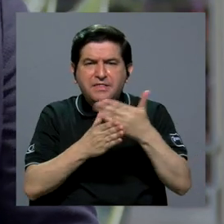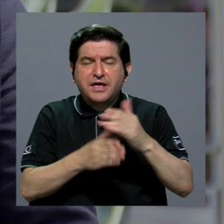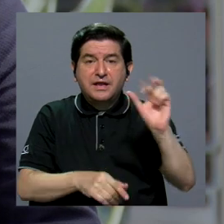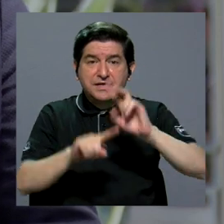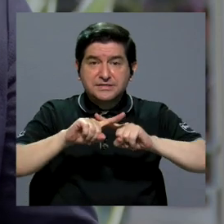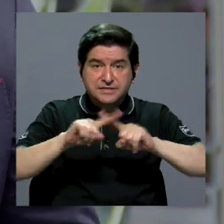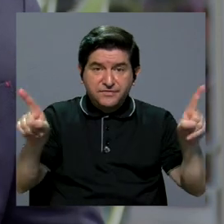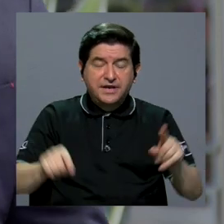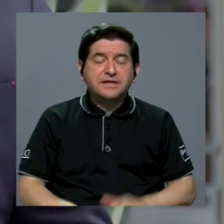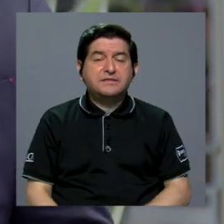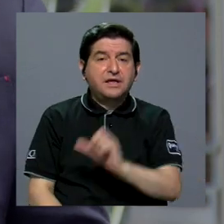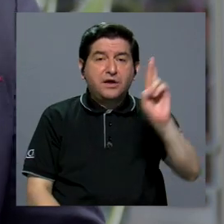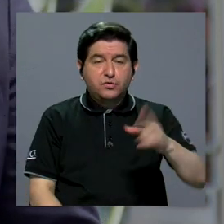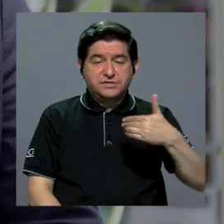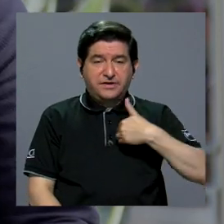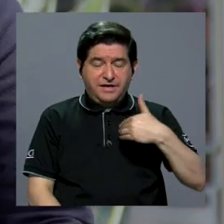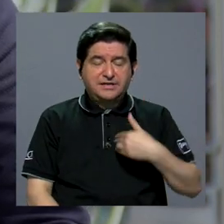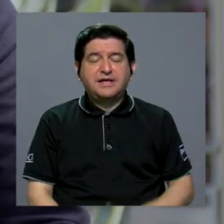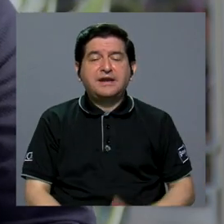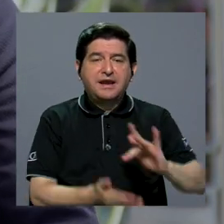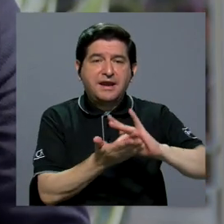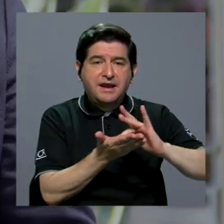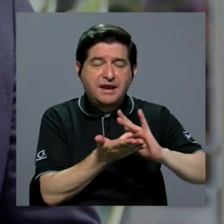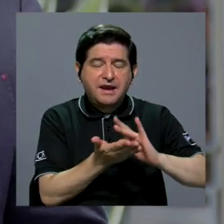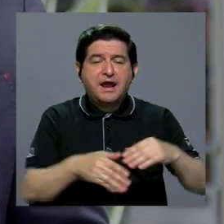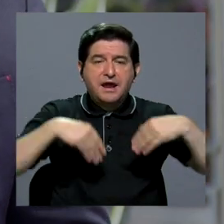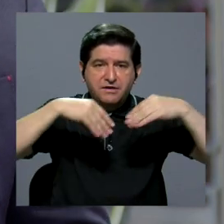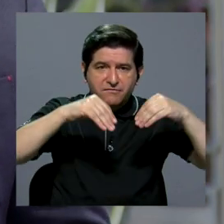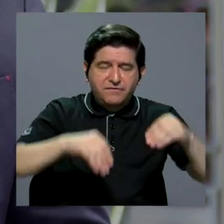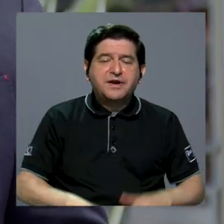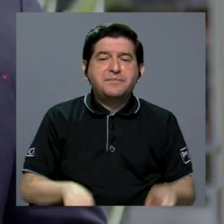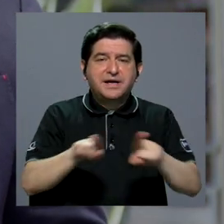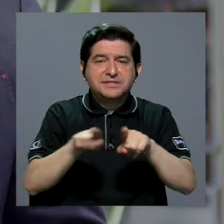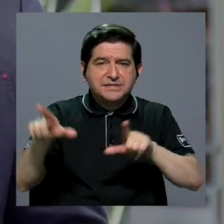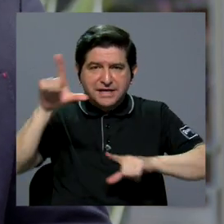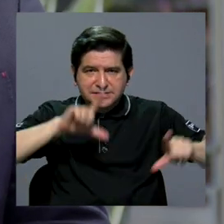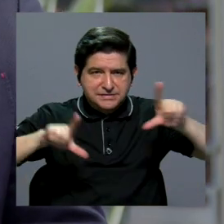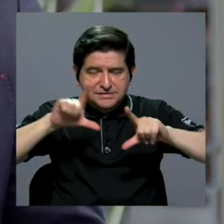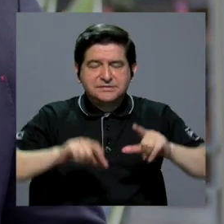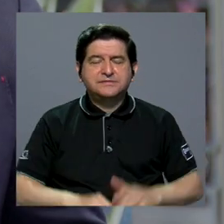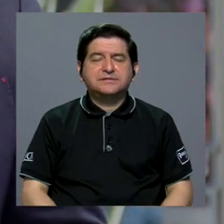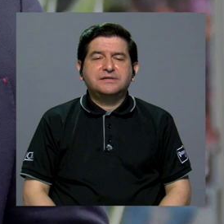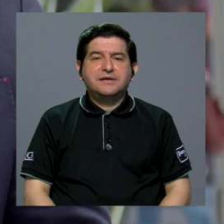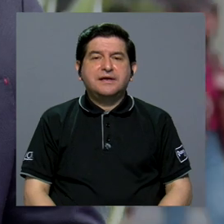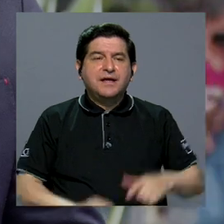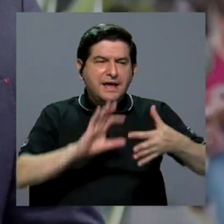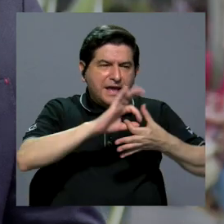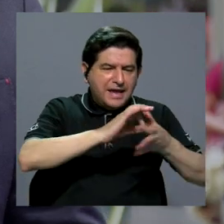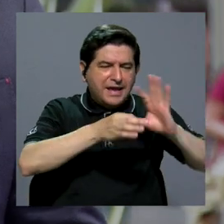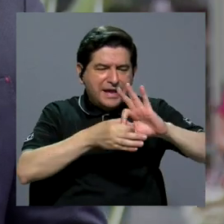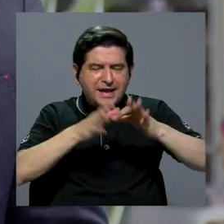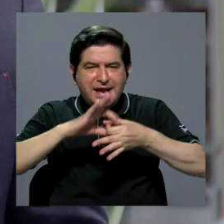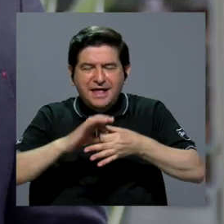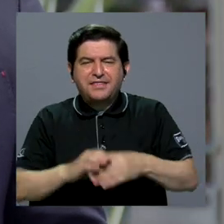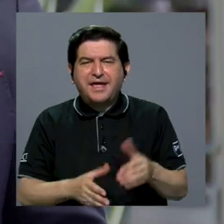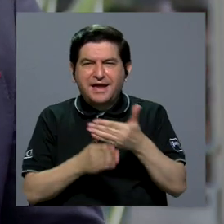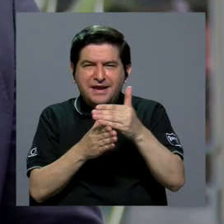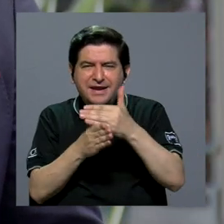Por ejemplo, en Costa Rica tenemos las farmacias, las droguerías, los laboratorios. Y la cadena de distribución es muy